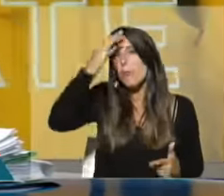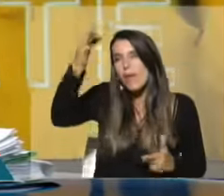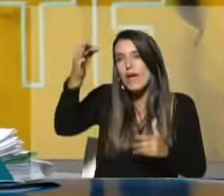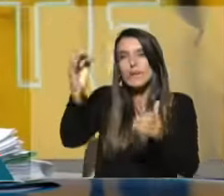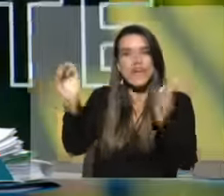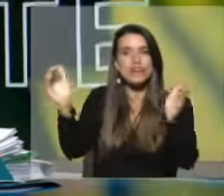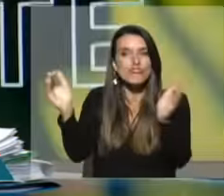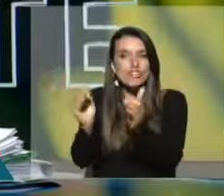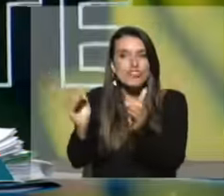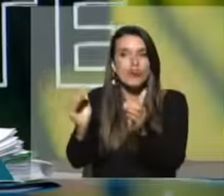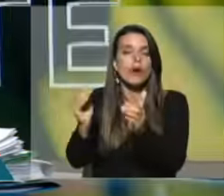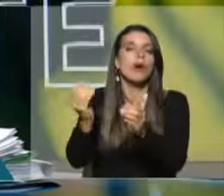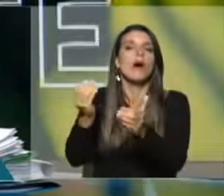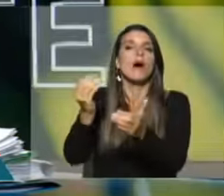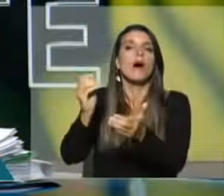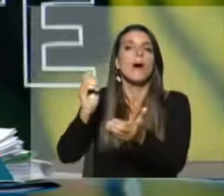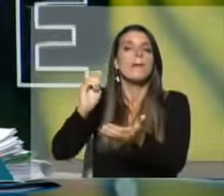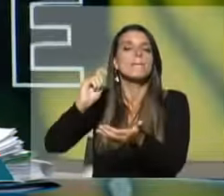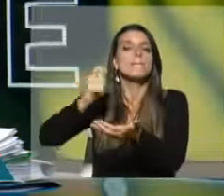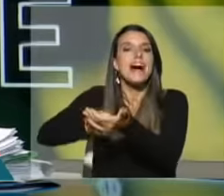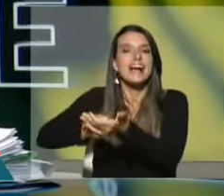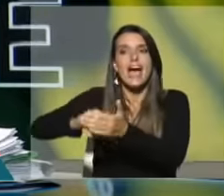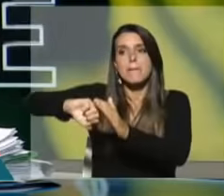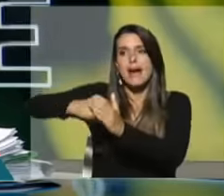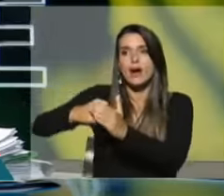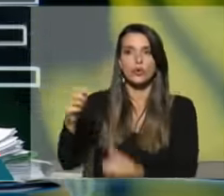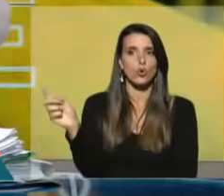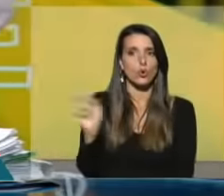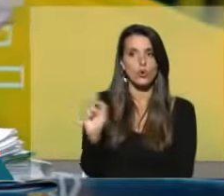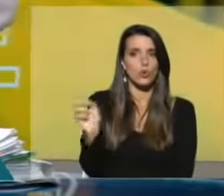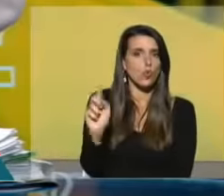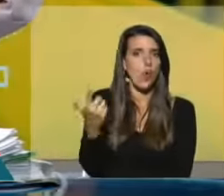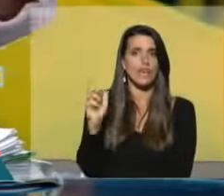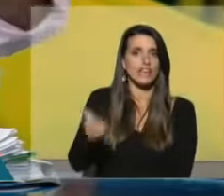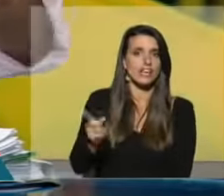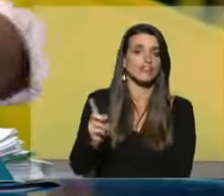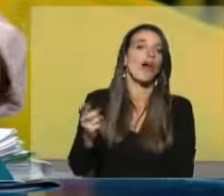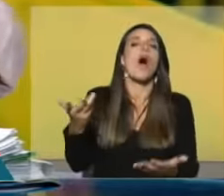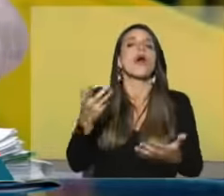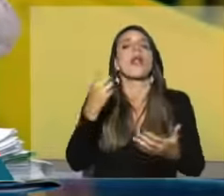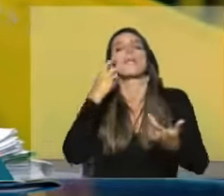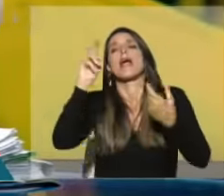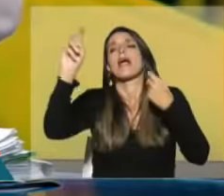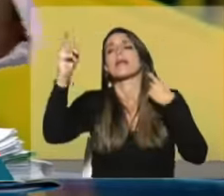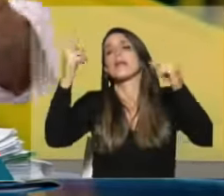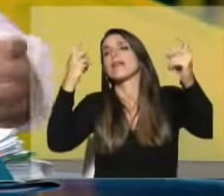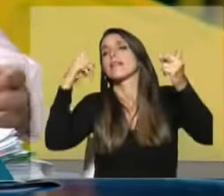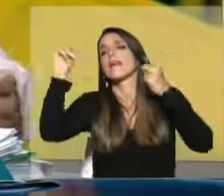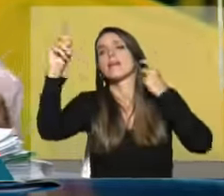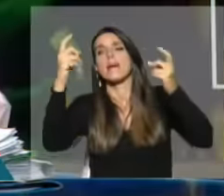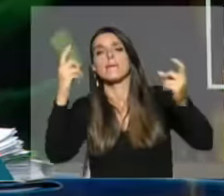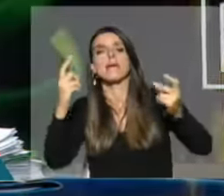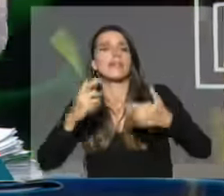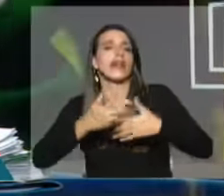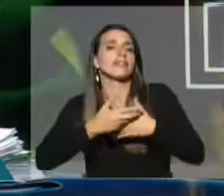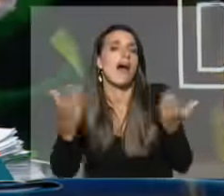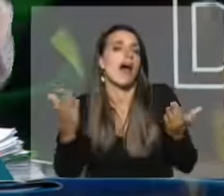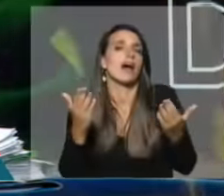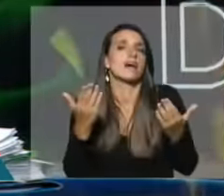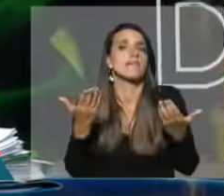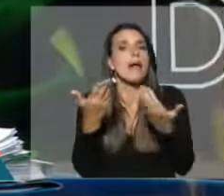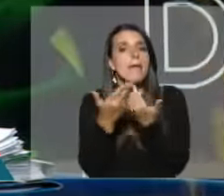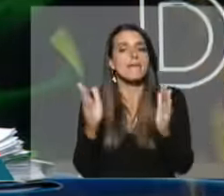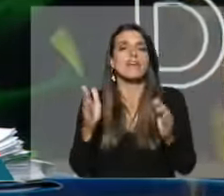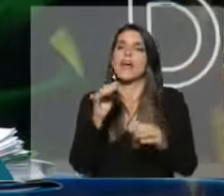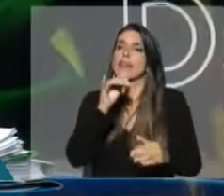chicos de pagar vía banco. Ahora han inventado todo esto. Han perdido trazabilidad. Empiezan,